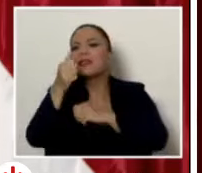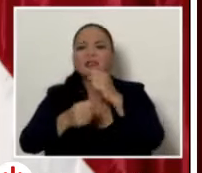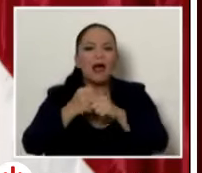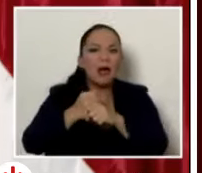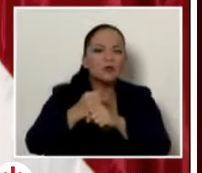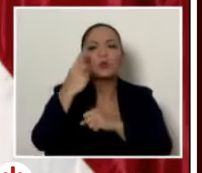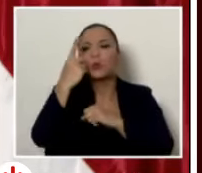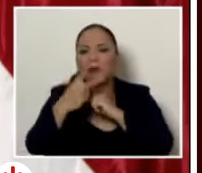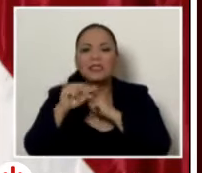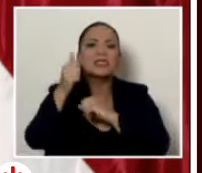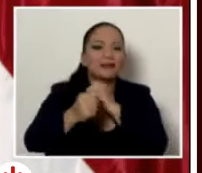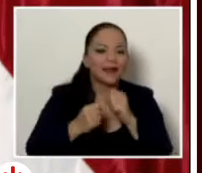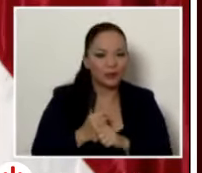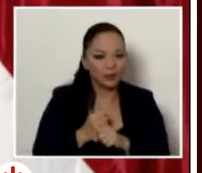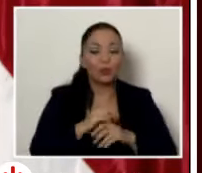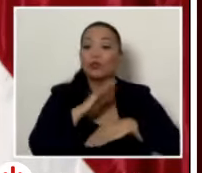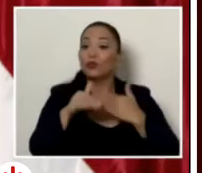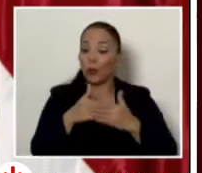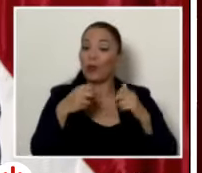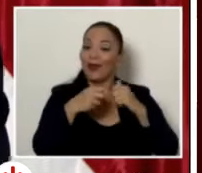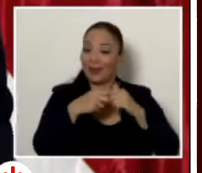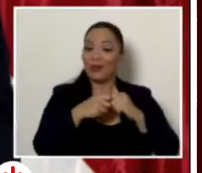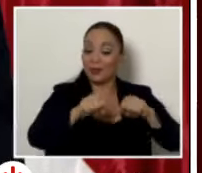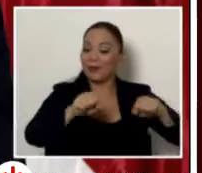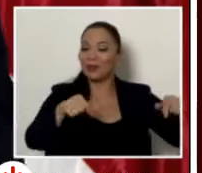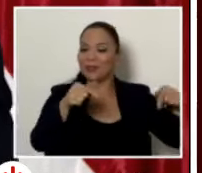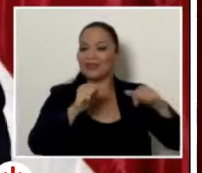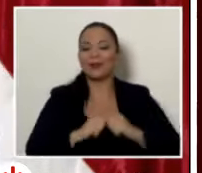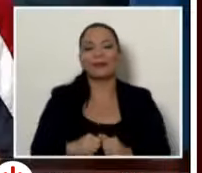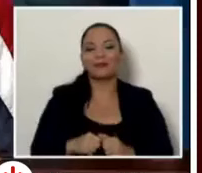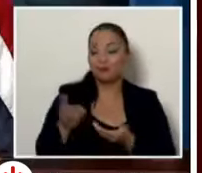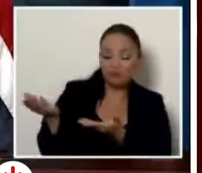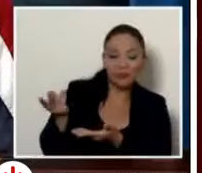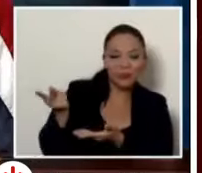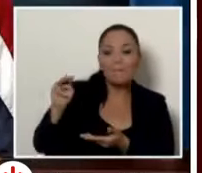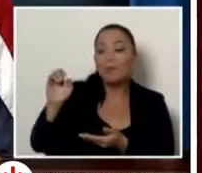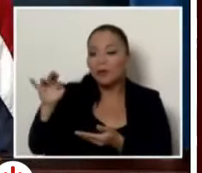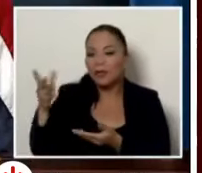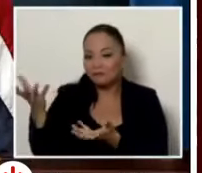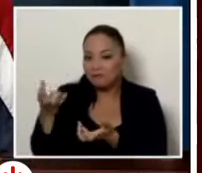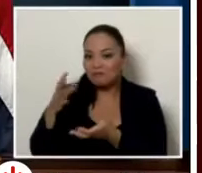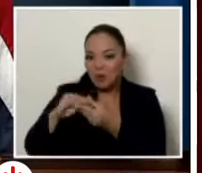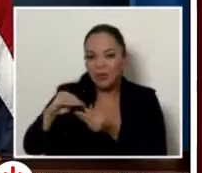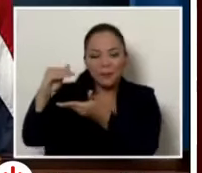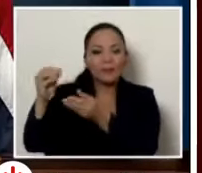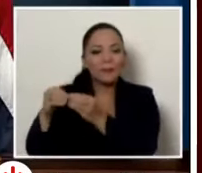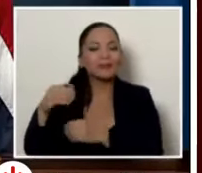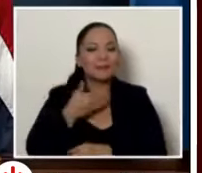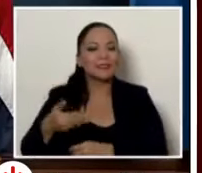Todo recargado electrónicamente. ¿Alguno de ustedes les gustaría ampliar? Doña Mónica, Presidenta del INSS, por favor.